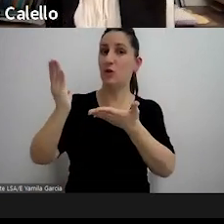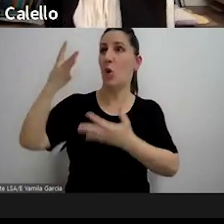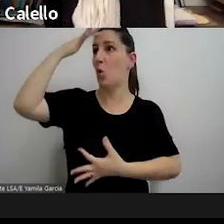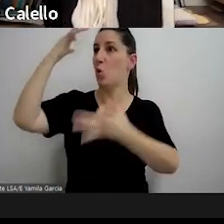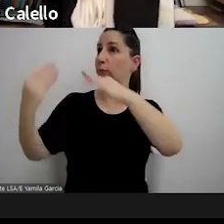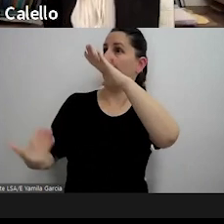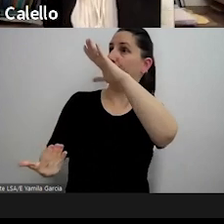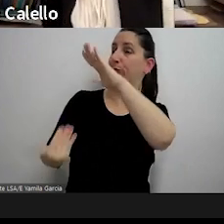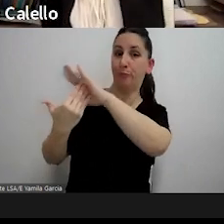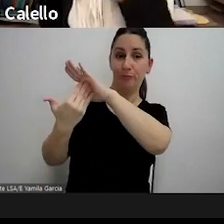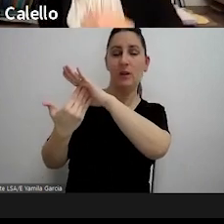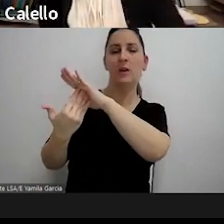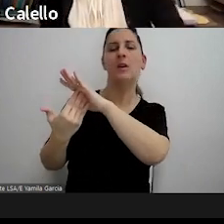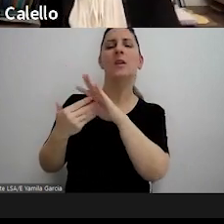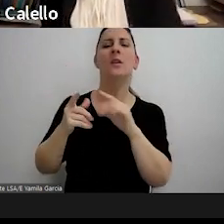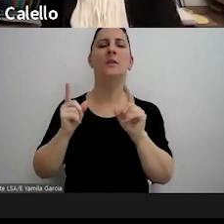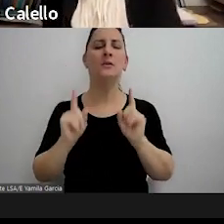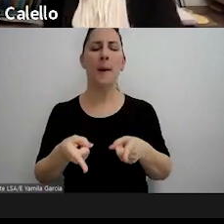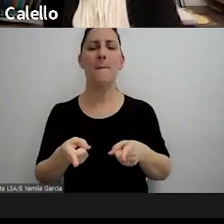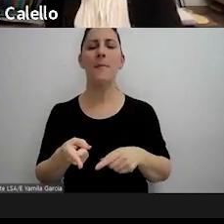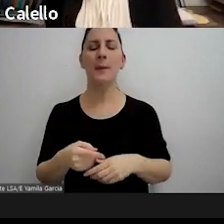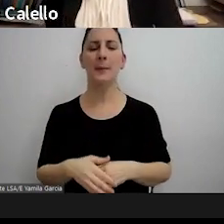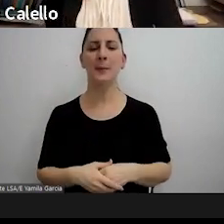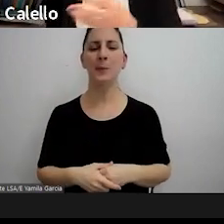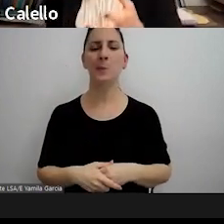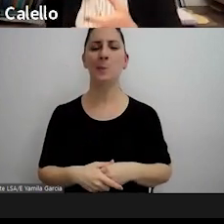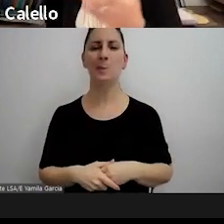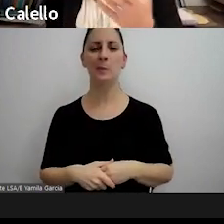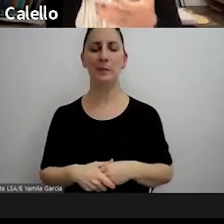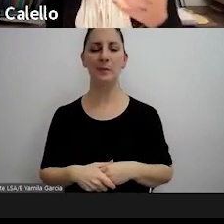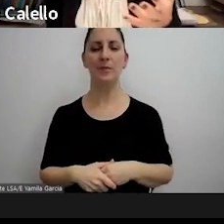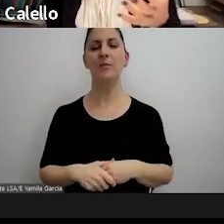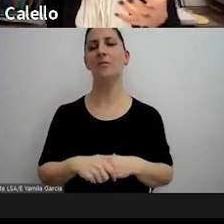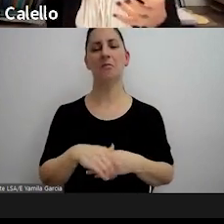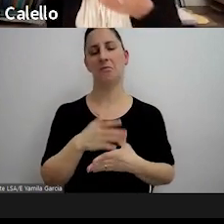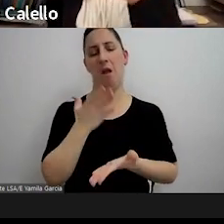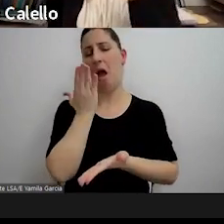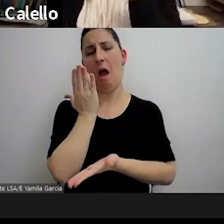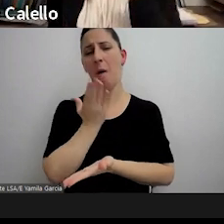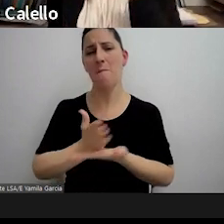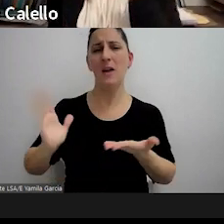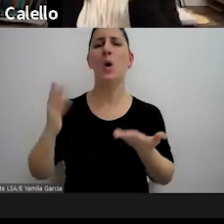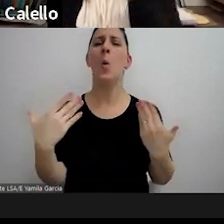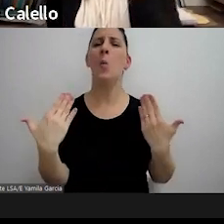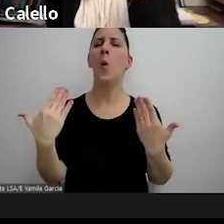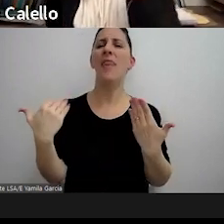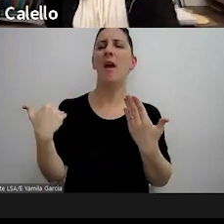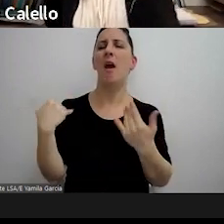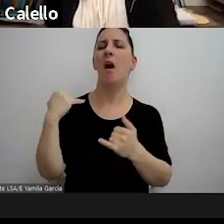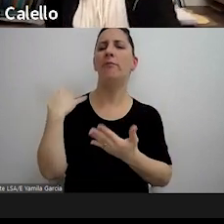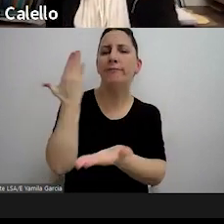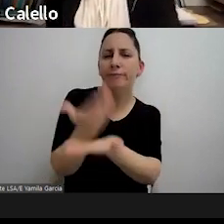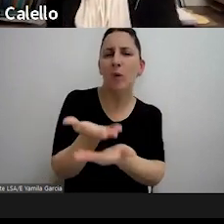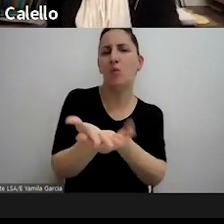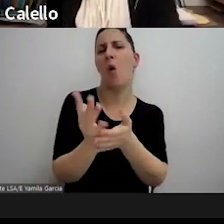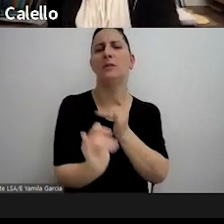nación y también como un plan independientemente de que se pueda hacer un planteo como